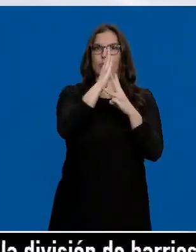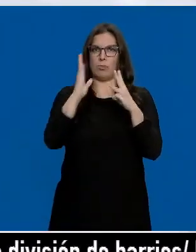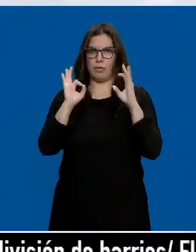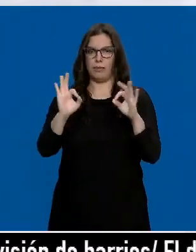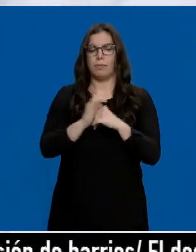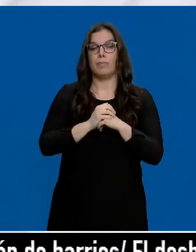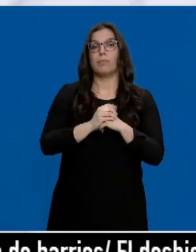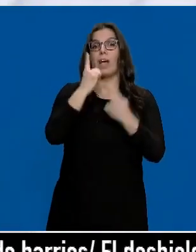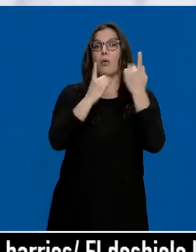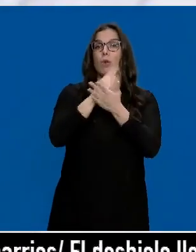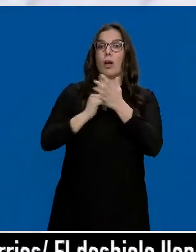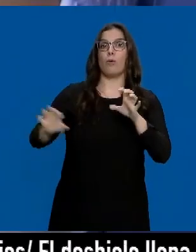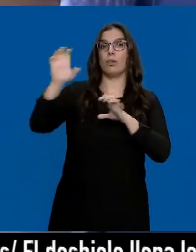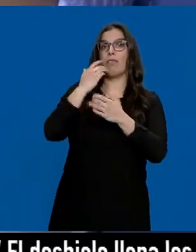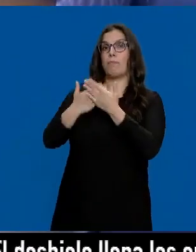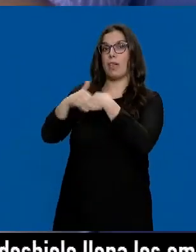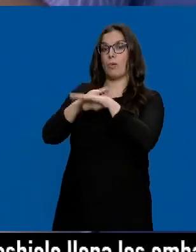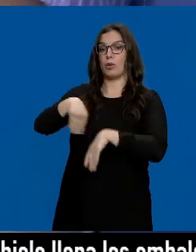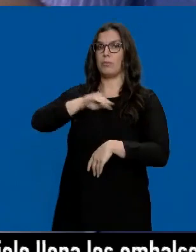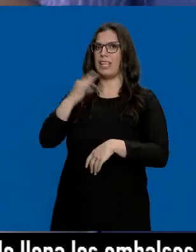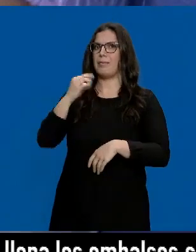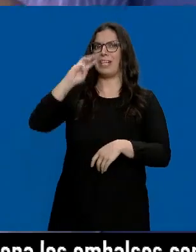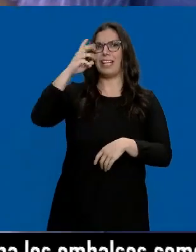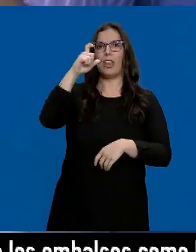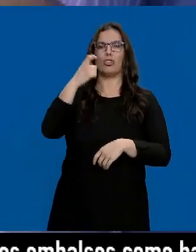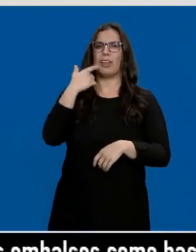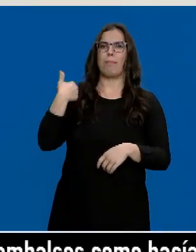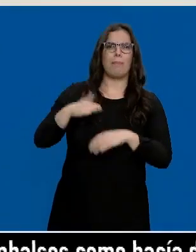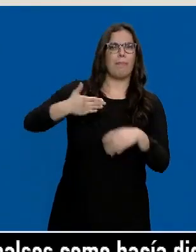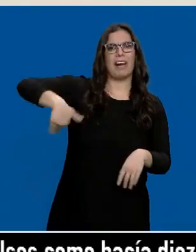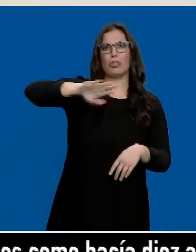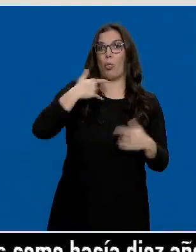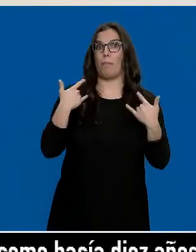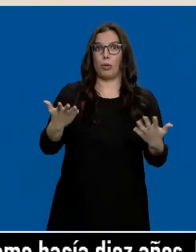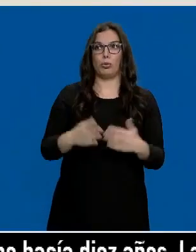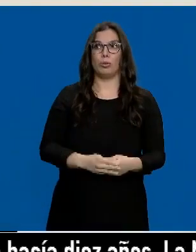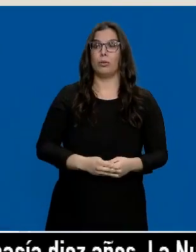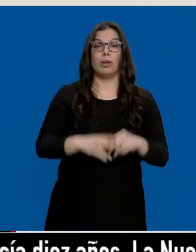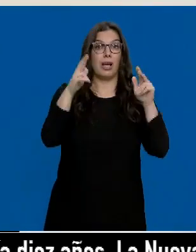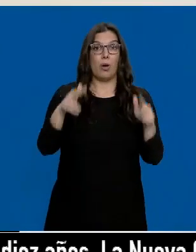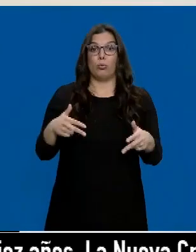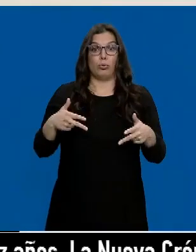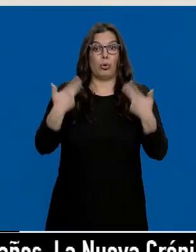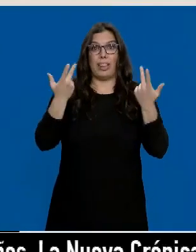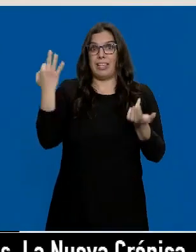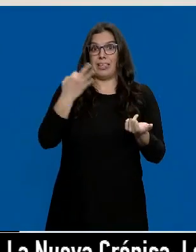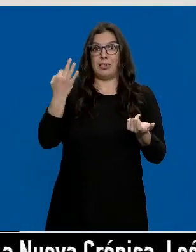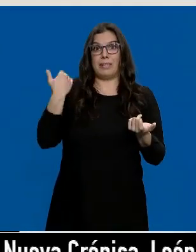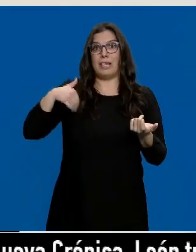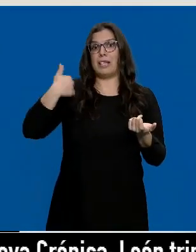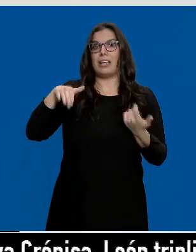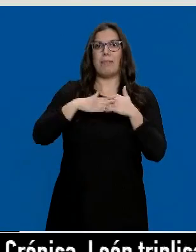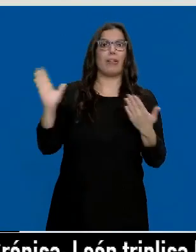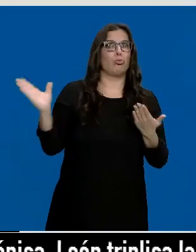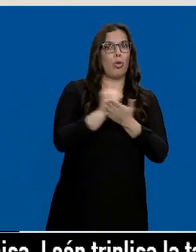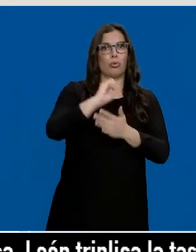Algunas comunidades apremian al gobierno a universalizar la tercera dosis cuanto antes. Que autorice ya la tercera dosis de toda la